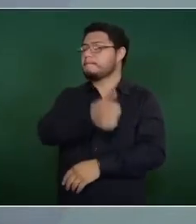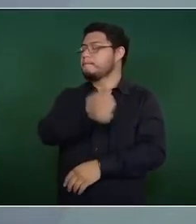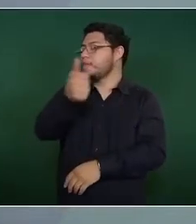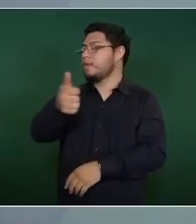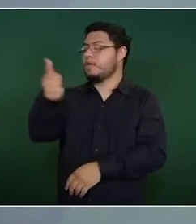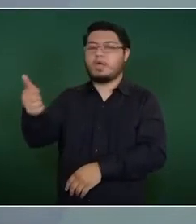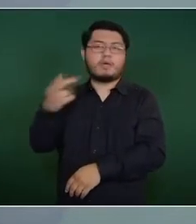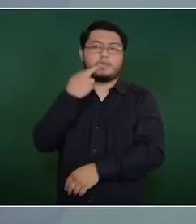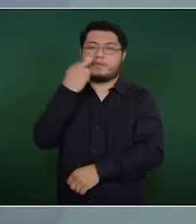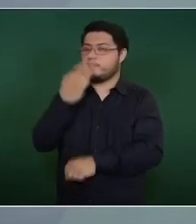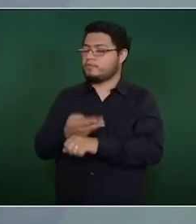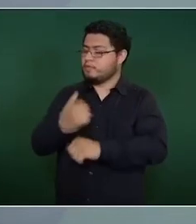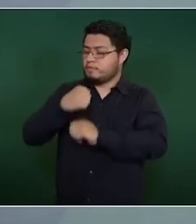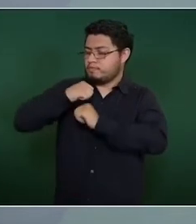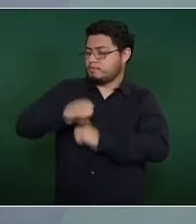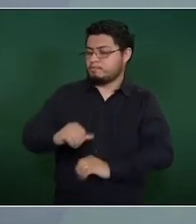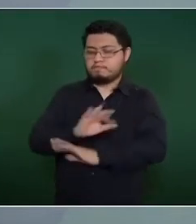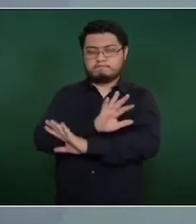responsabilidad.